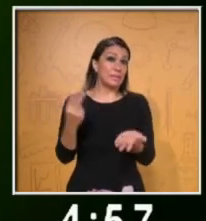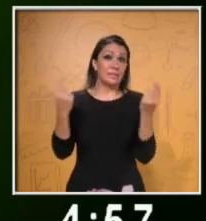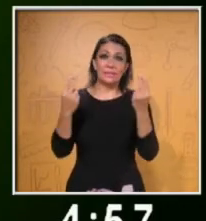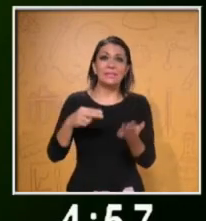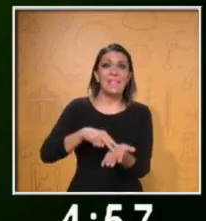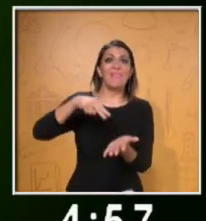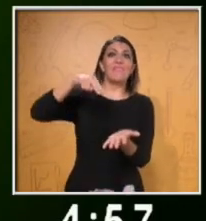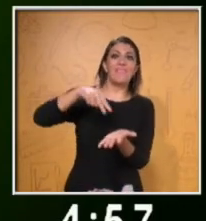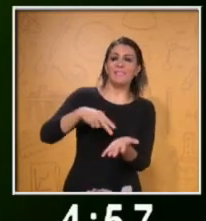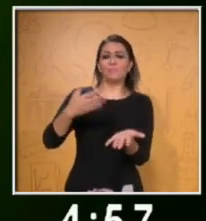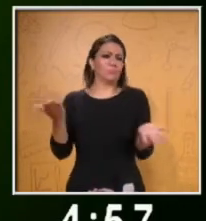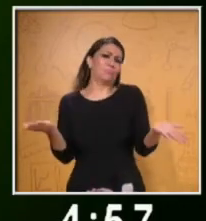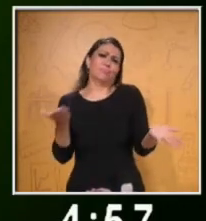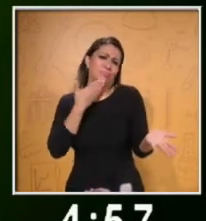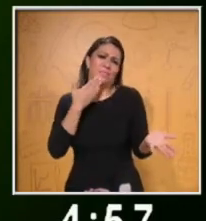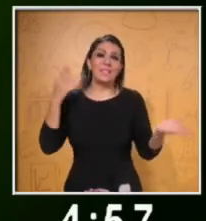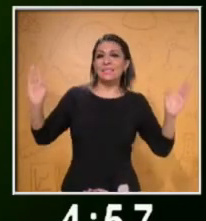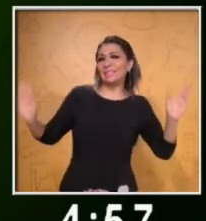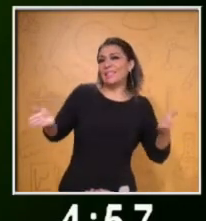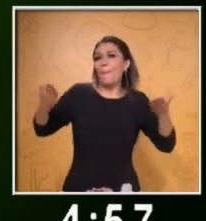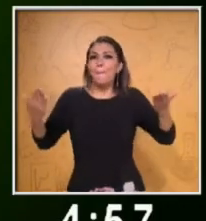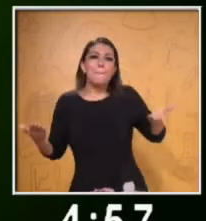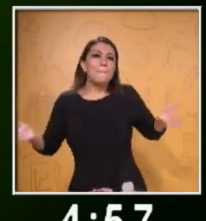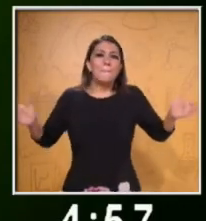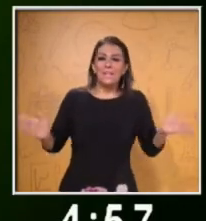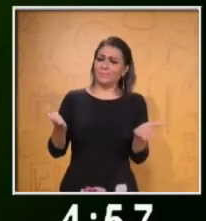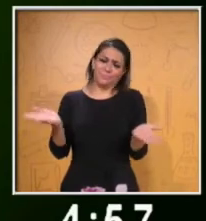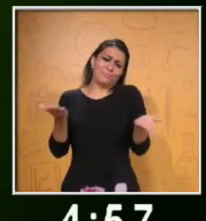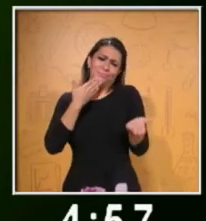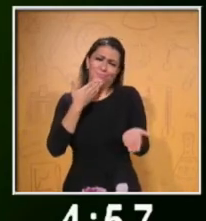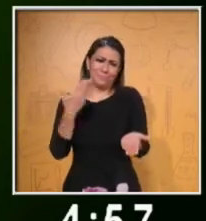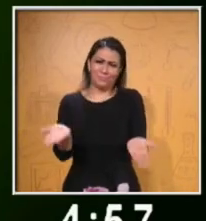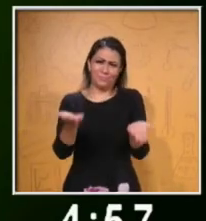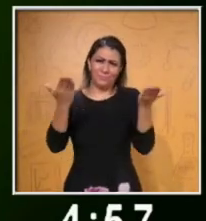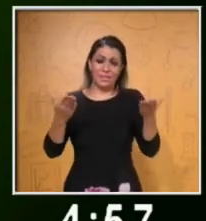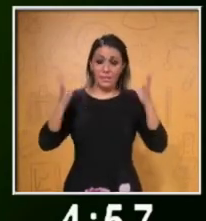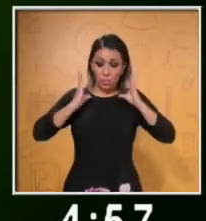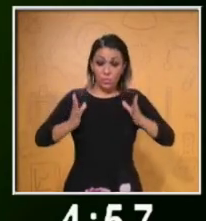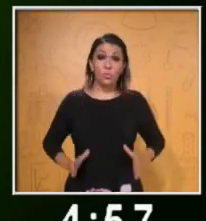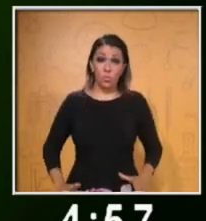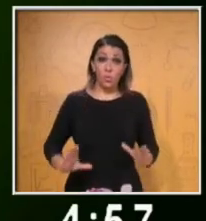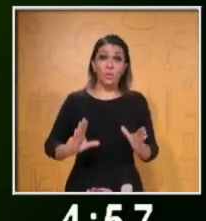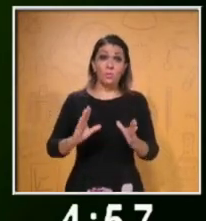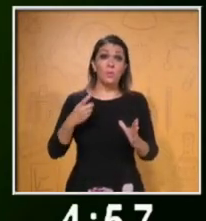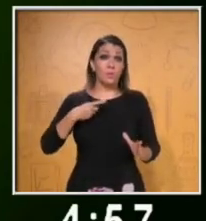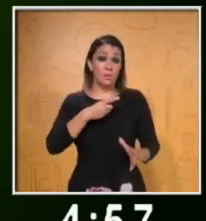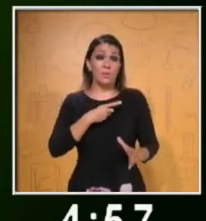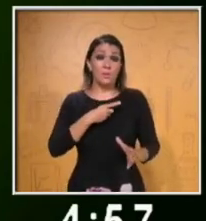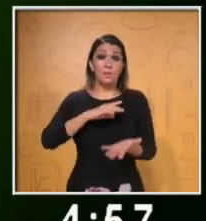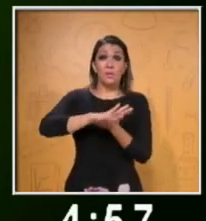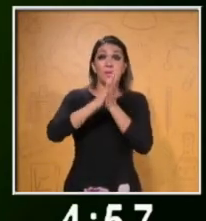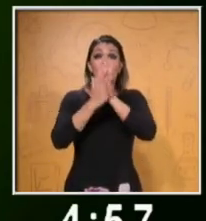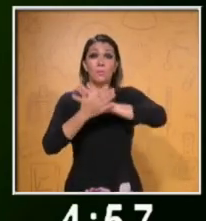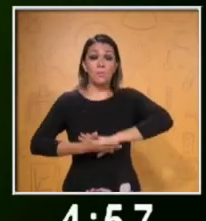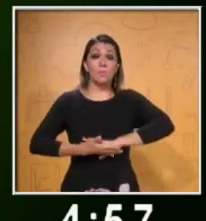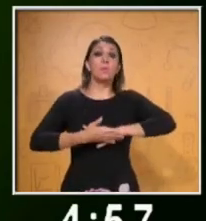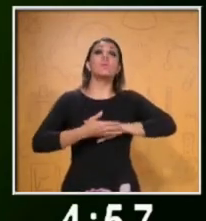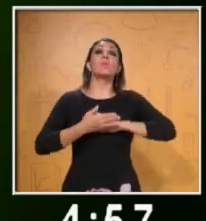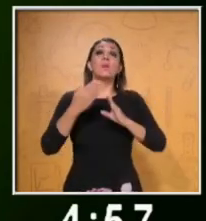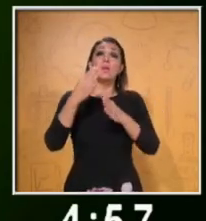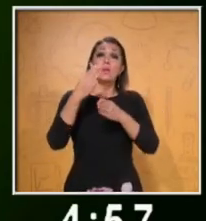saltemos. Si tenemos que bailar, bailemos. Nuestro cuerpo debe convertirse en un elemento